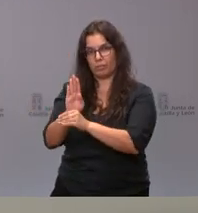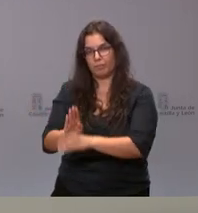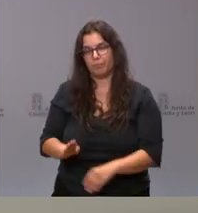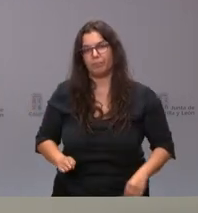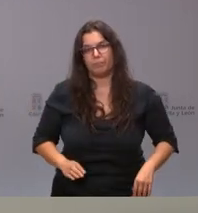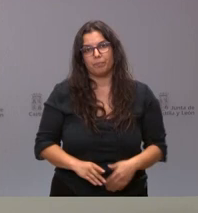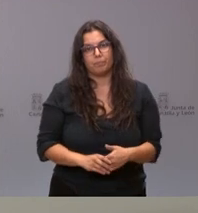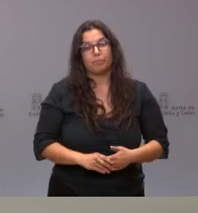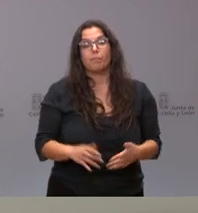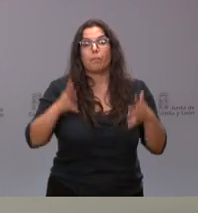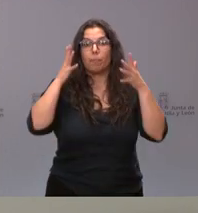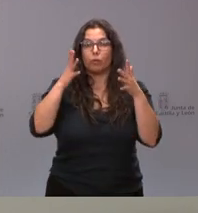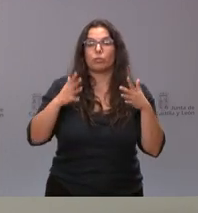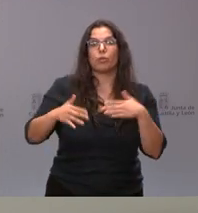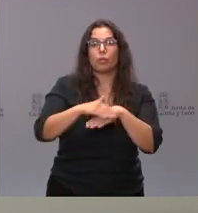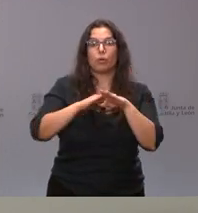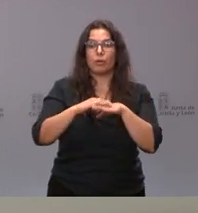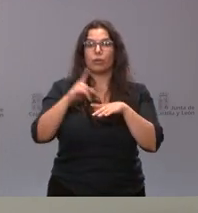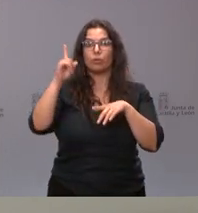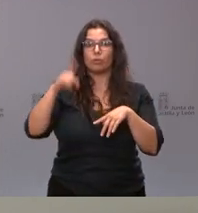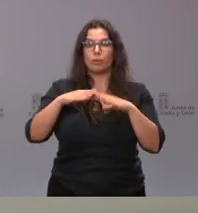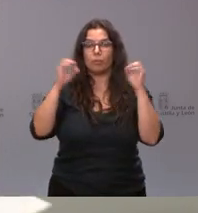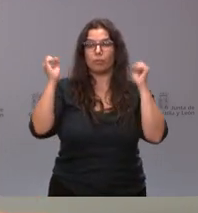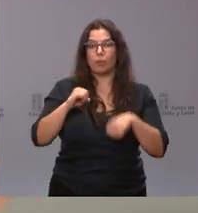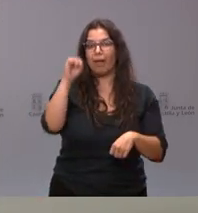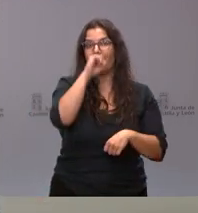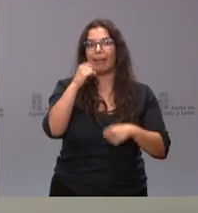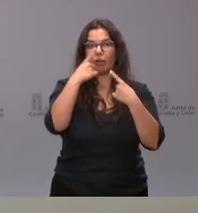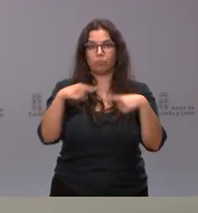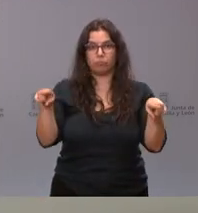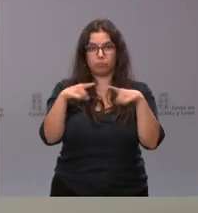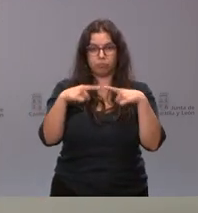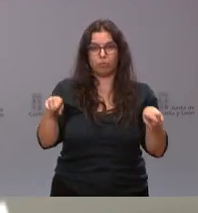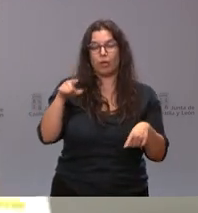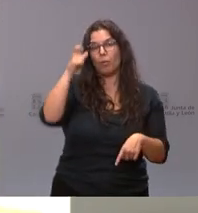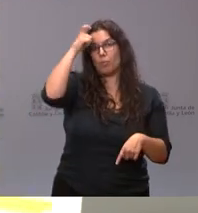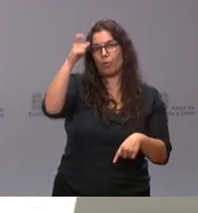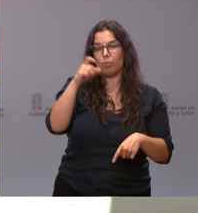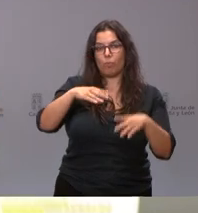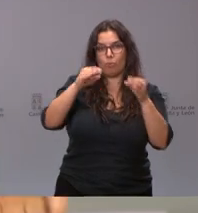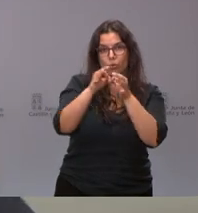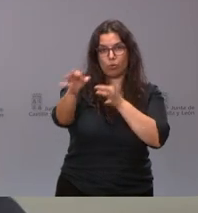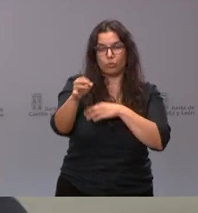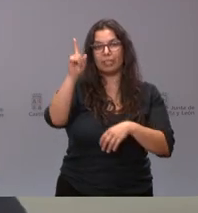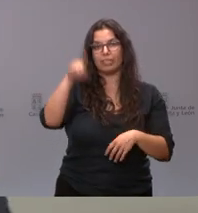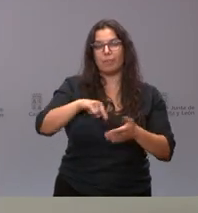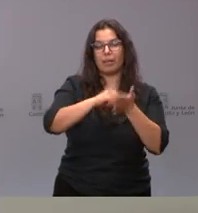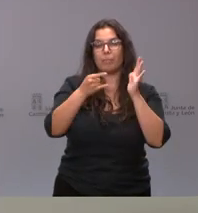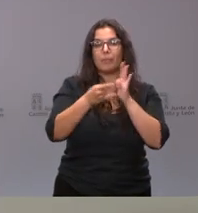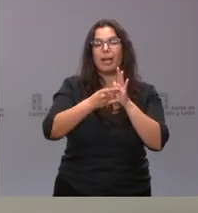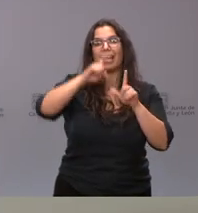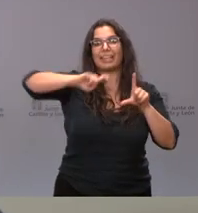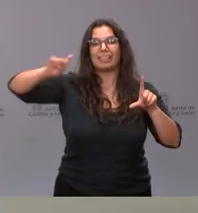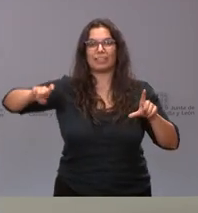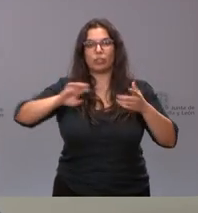El Consejo de Gobierno aprueba el himno municipal de Villa Gonzalo de Pedernales en Burgos y la Junta aprueba también el plan estadístico de Castilla y León para